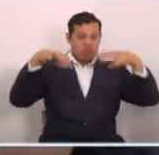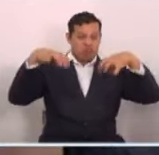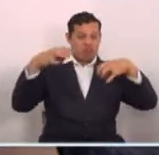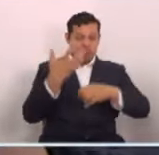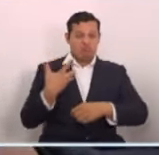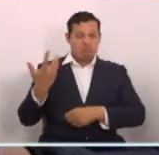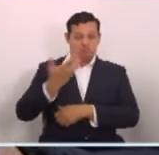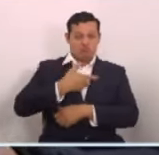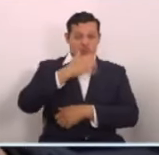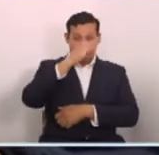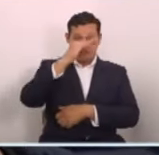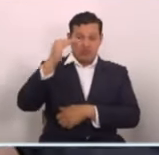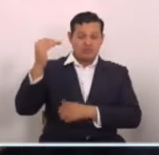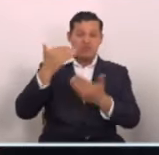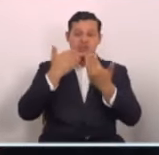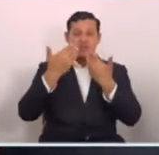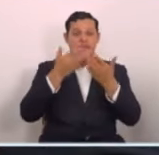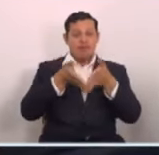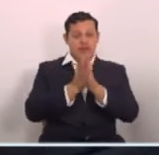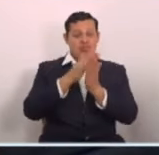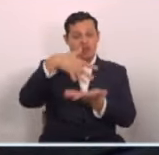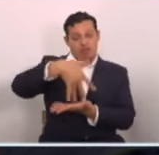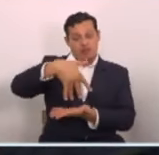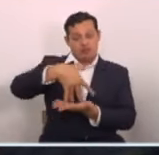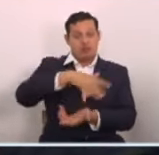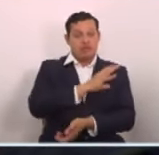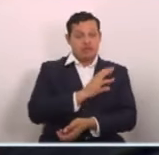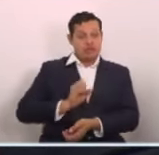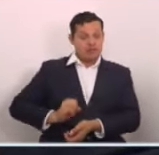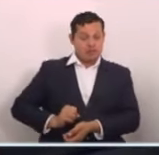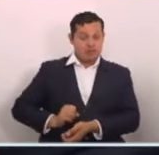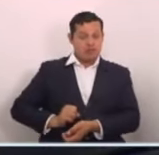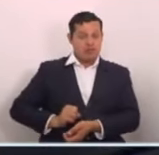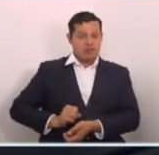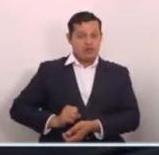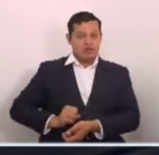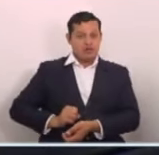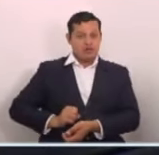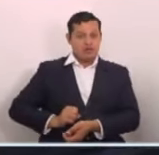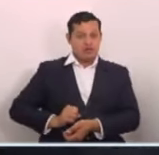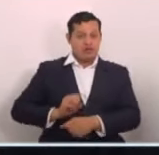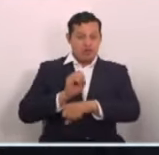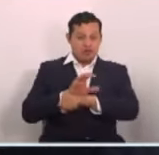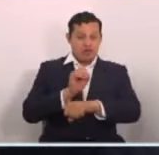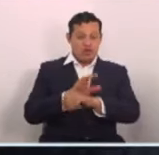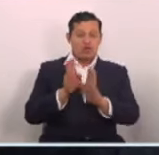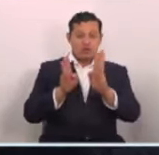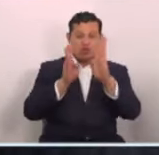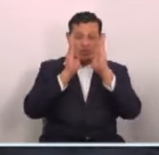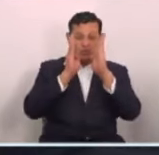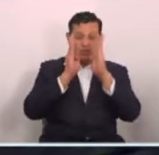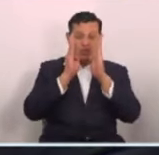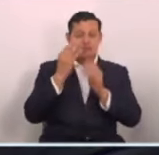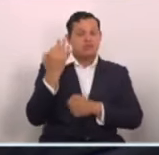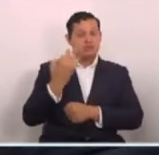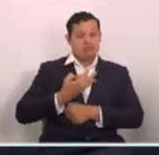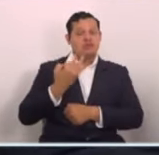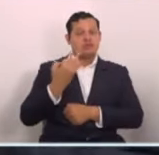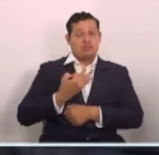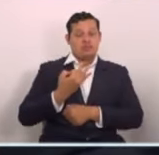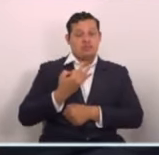territorio nacional. Decía, pedimos a la población salvadoreña tomar todas las precauciones necesarias